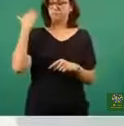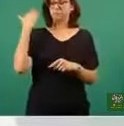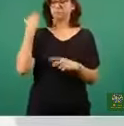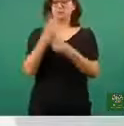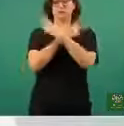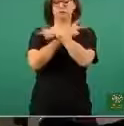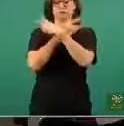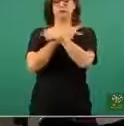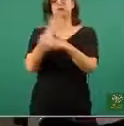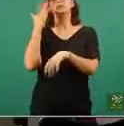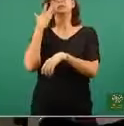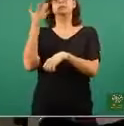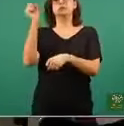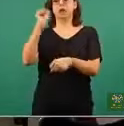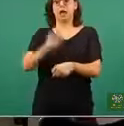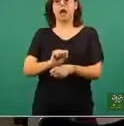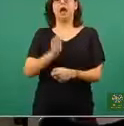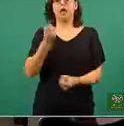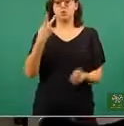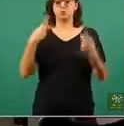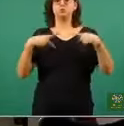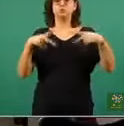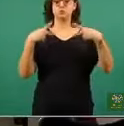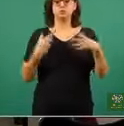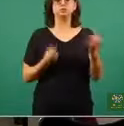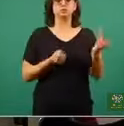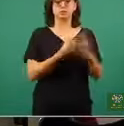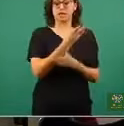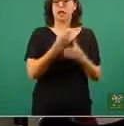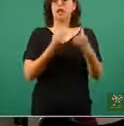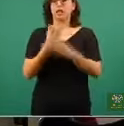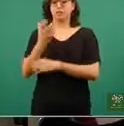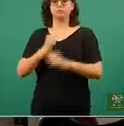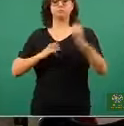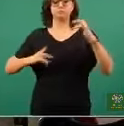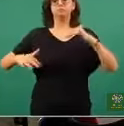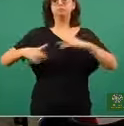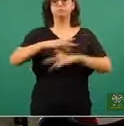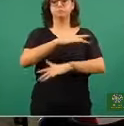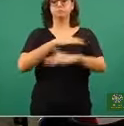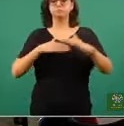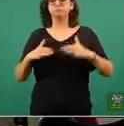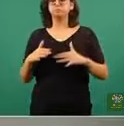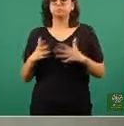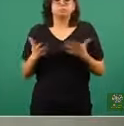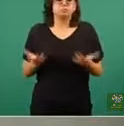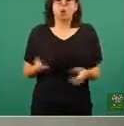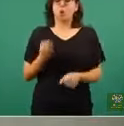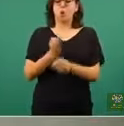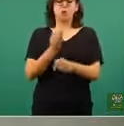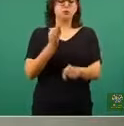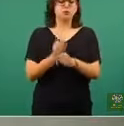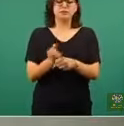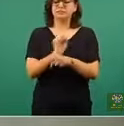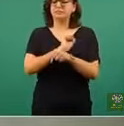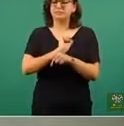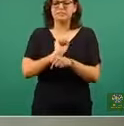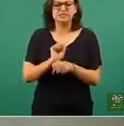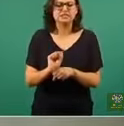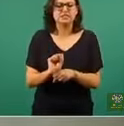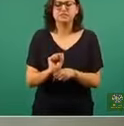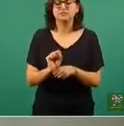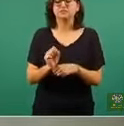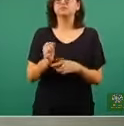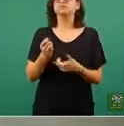que se tuvo y en donde sabemos hubo incremento de la movilidad, bueno, estamos tratando de comunicar a la población que dado que